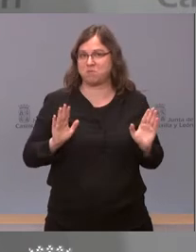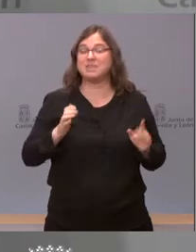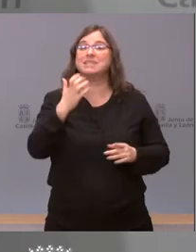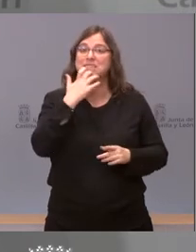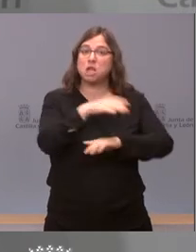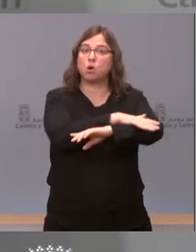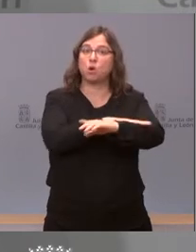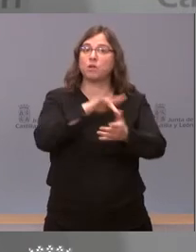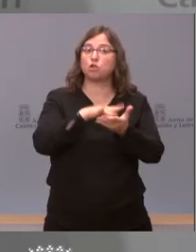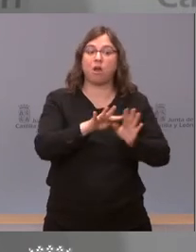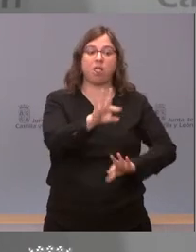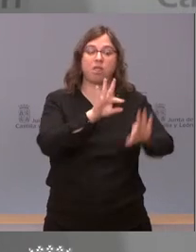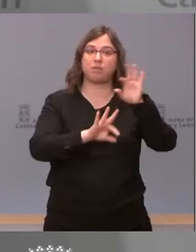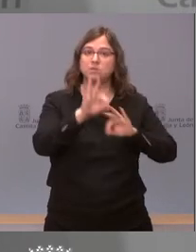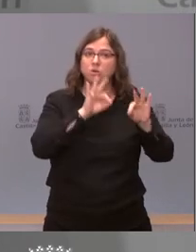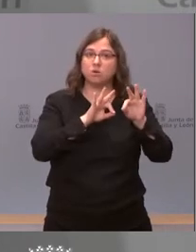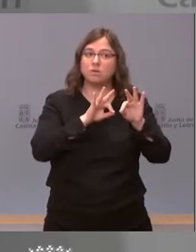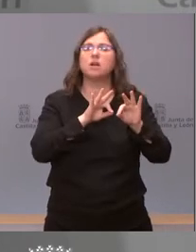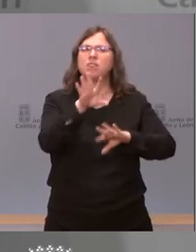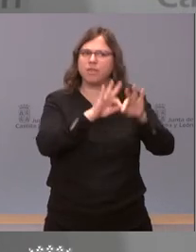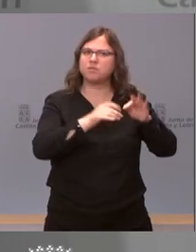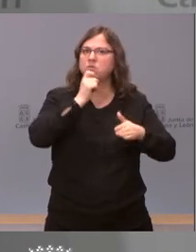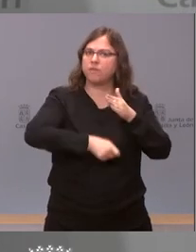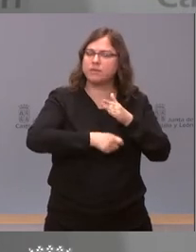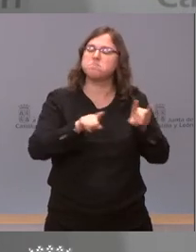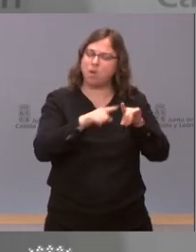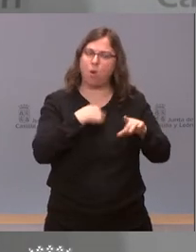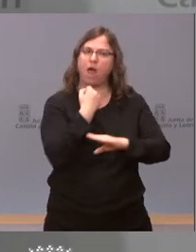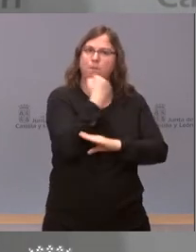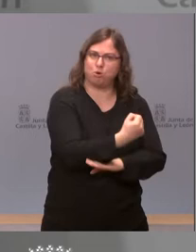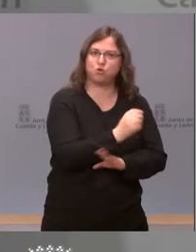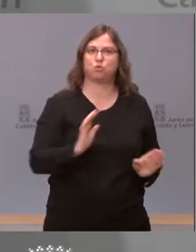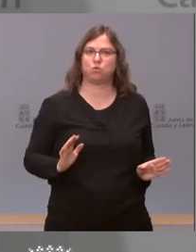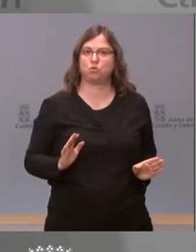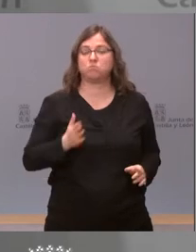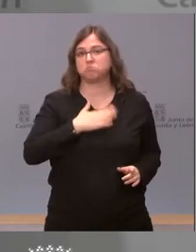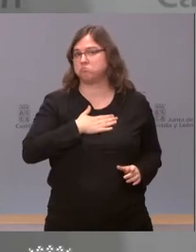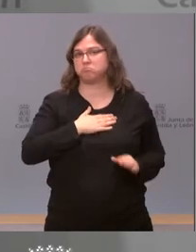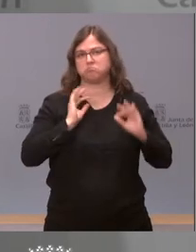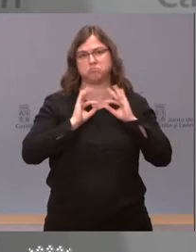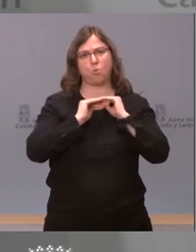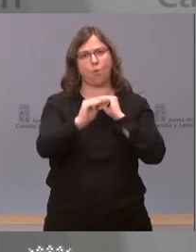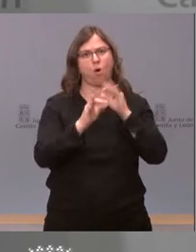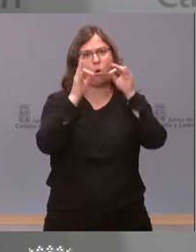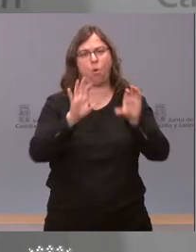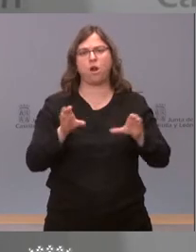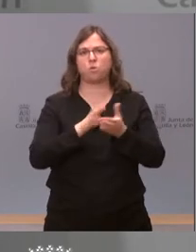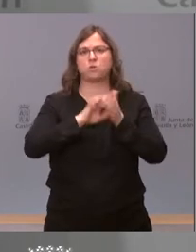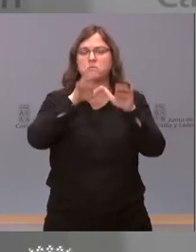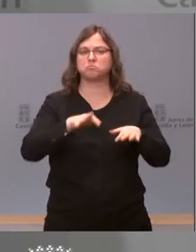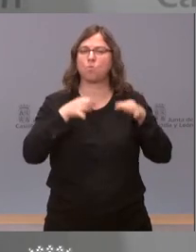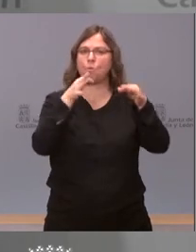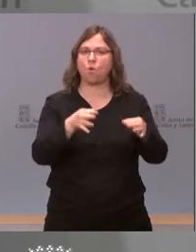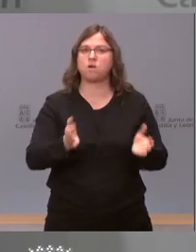el gobierno toma decisiones y toma decisiones que son difíciles nosotros le apoyamos. Esa la postura de la Junta, esa ha sido la postura de la Junta,